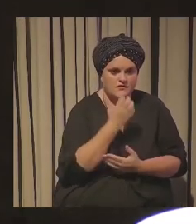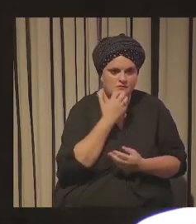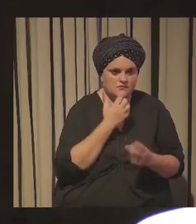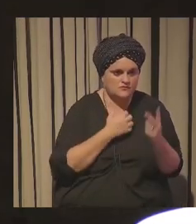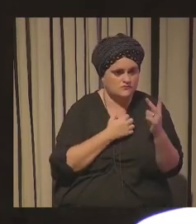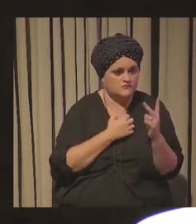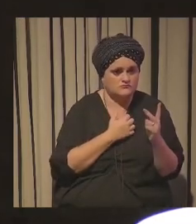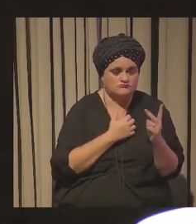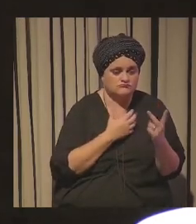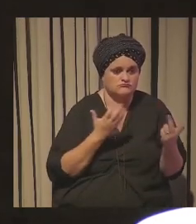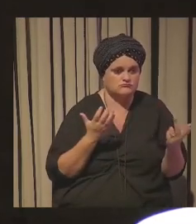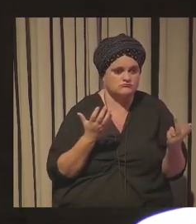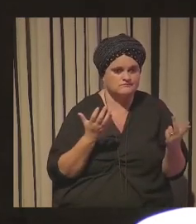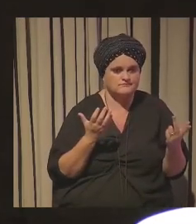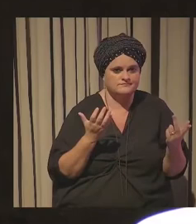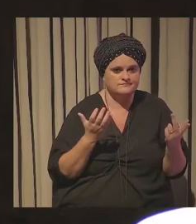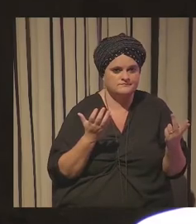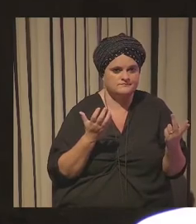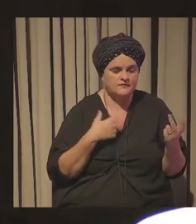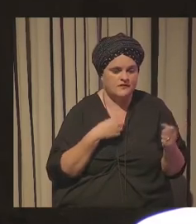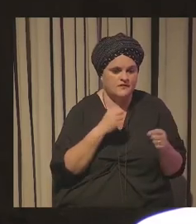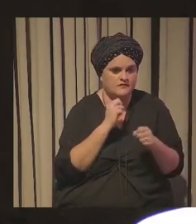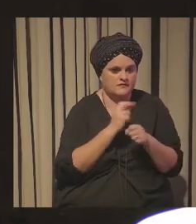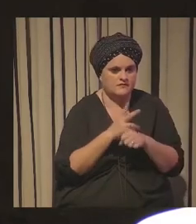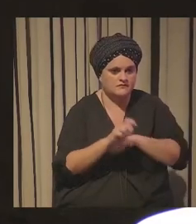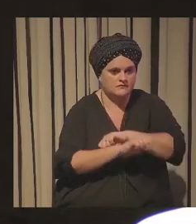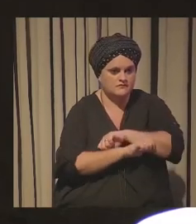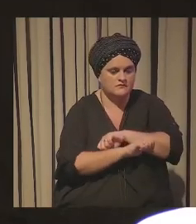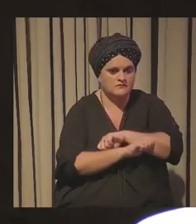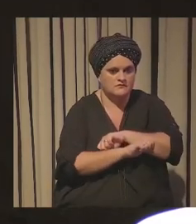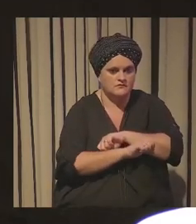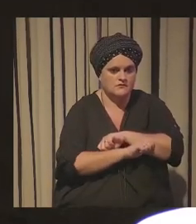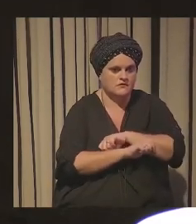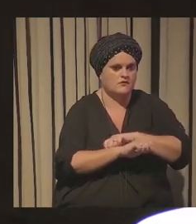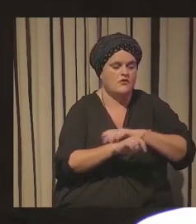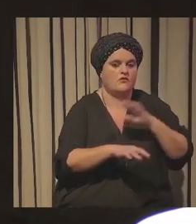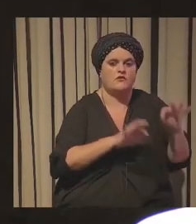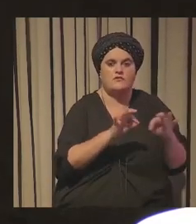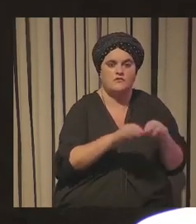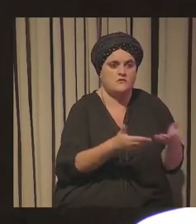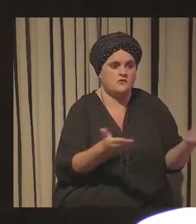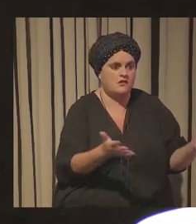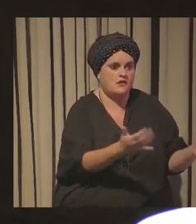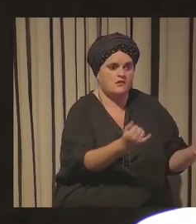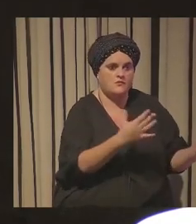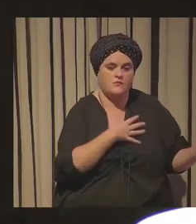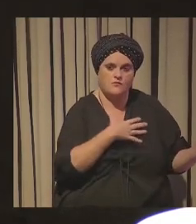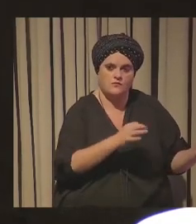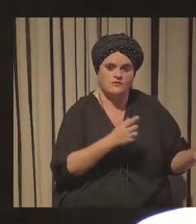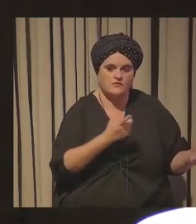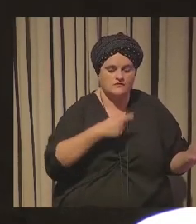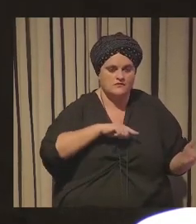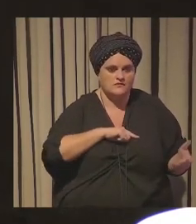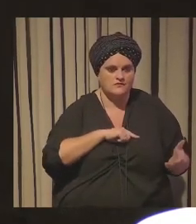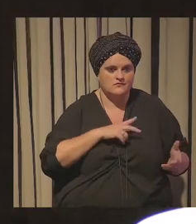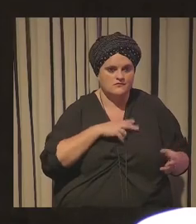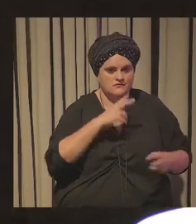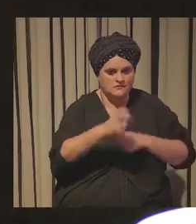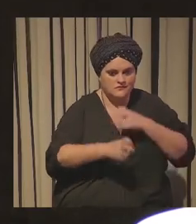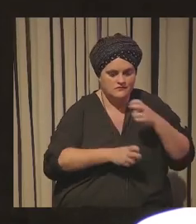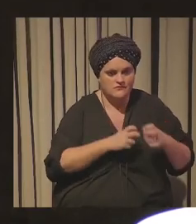de retos estratégicos que puede tener cualquier organización y en la que nosotros desde innovación intentamos